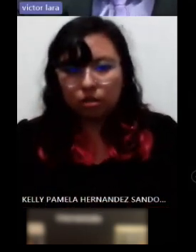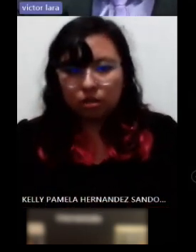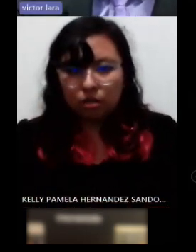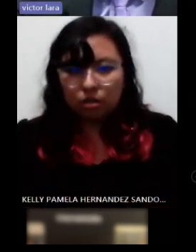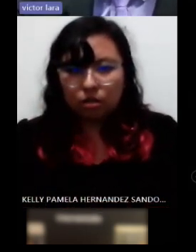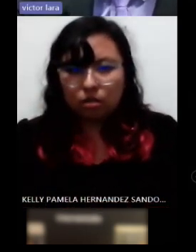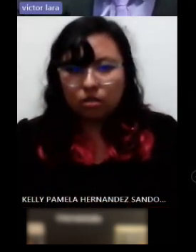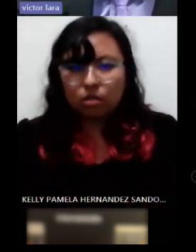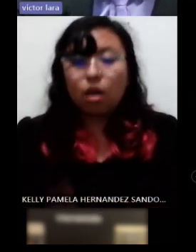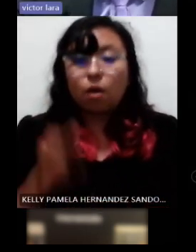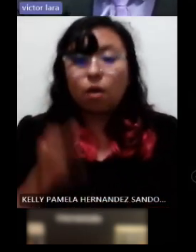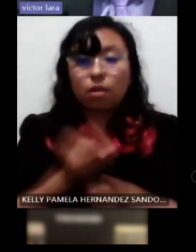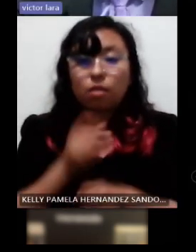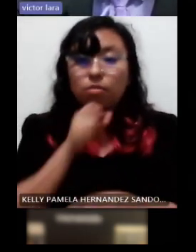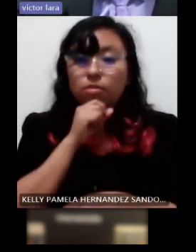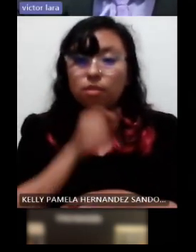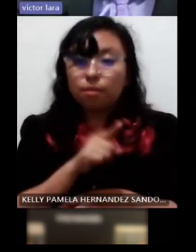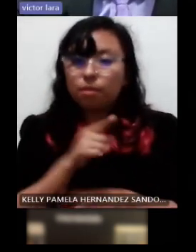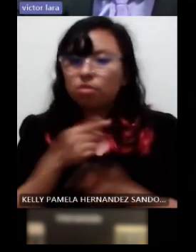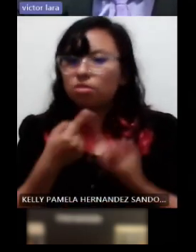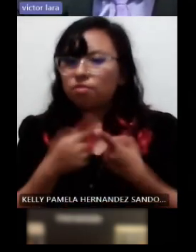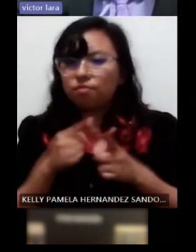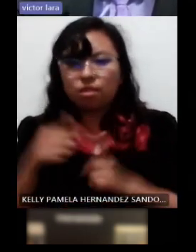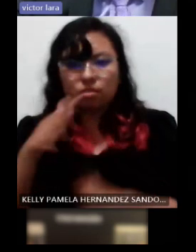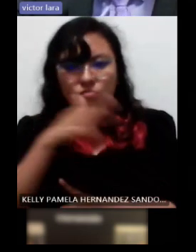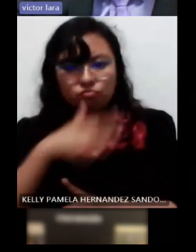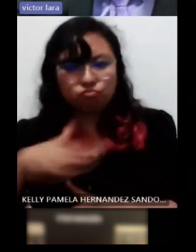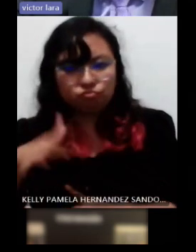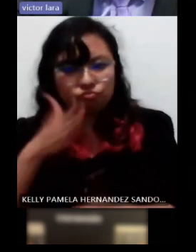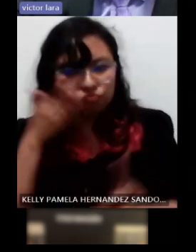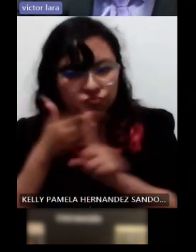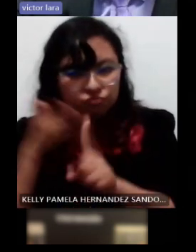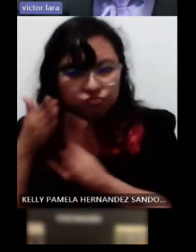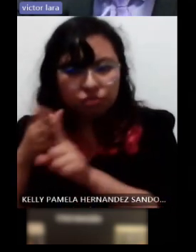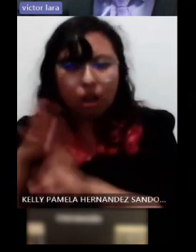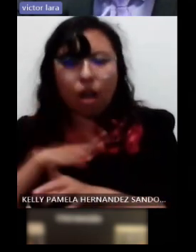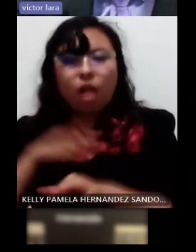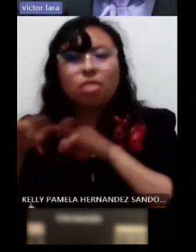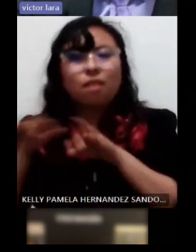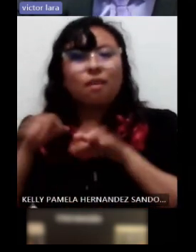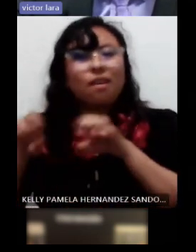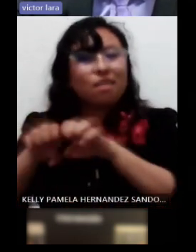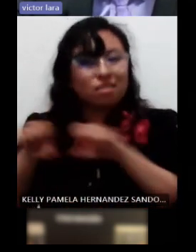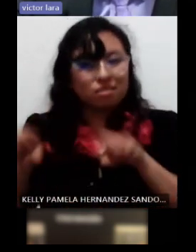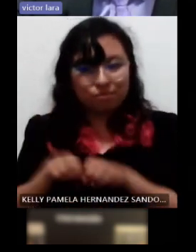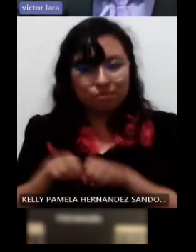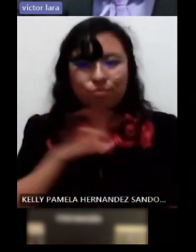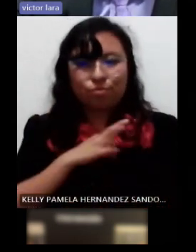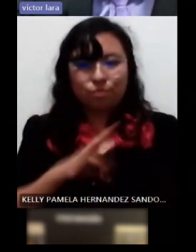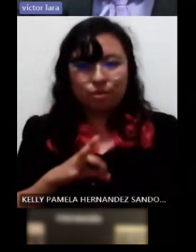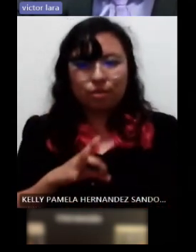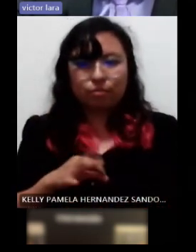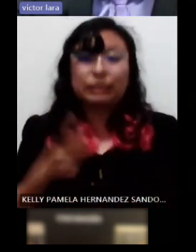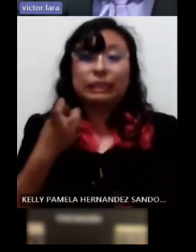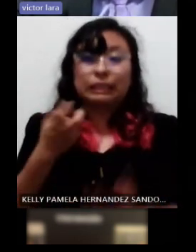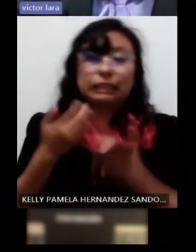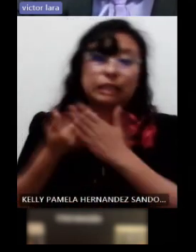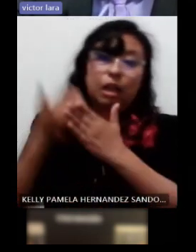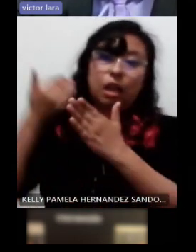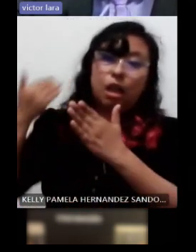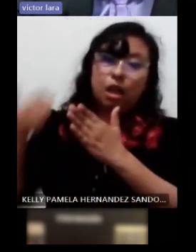conocimiento de las demás áreas de especialidad fortalece el trabajo en equipo esto lo mencionaban anteriormente y si es verdad